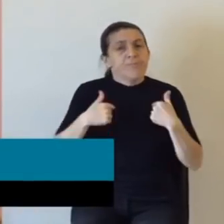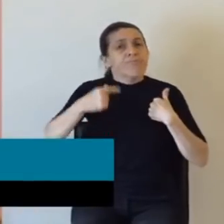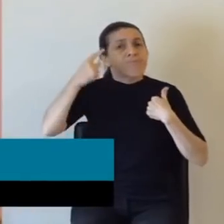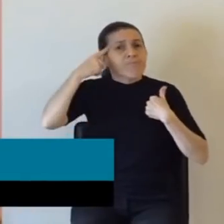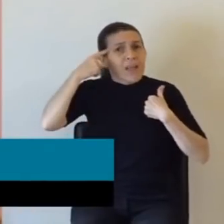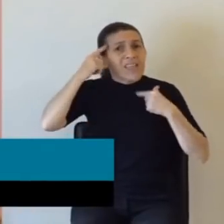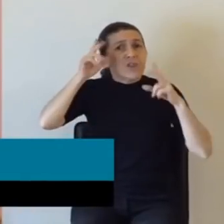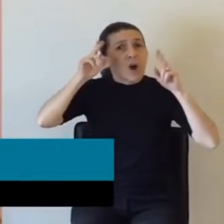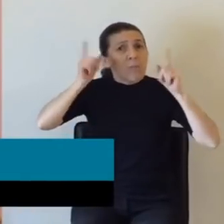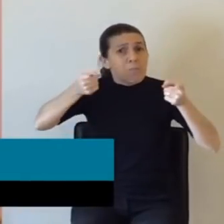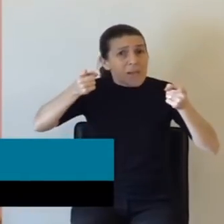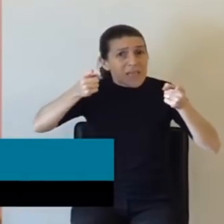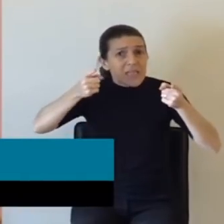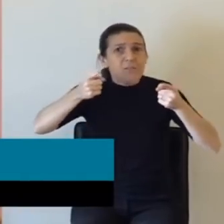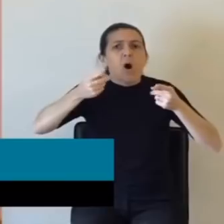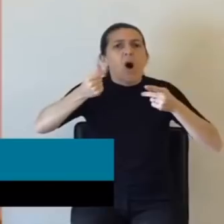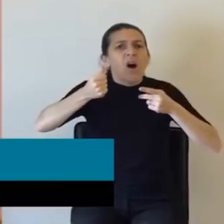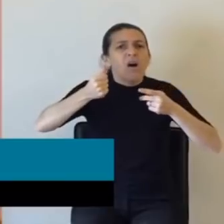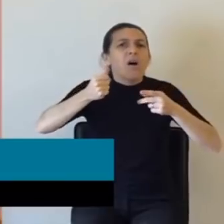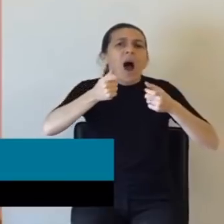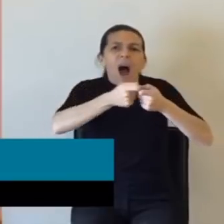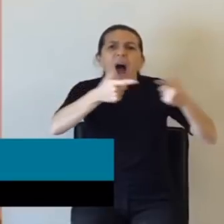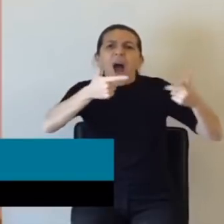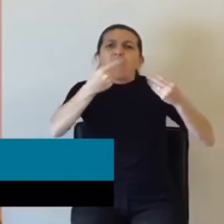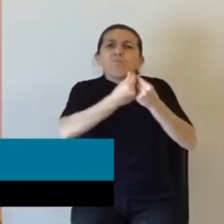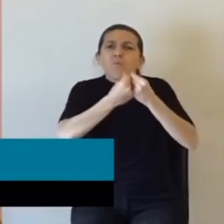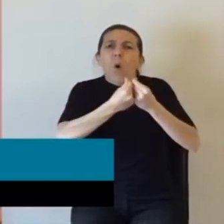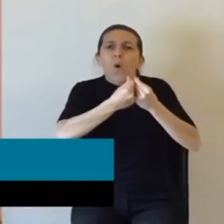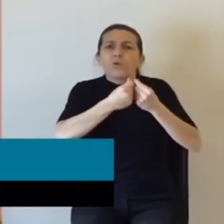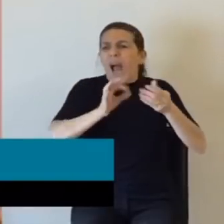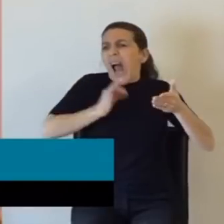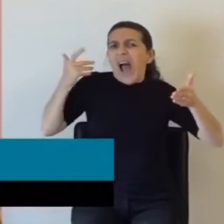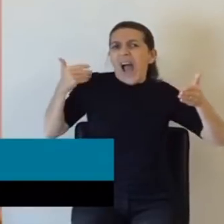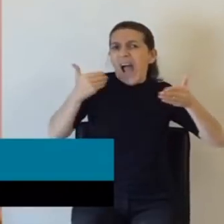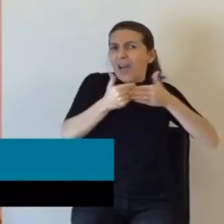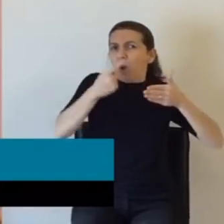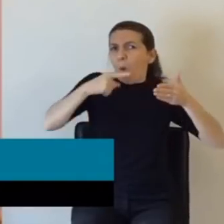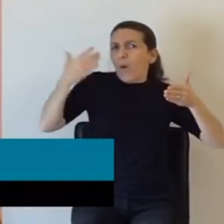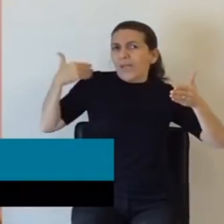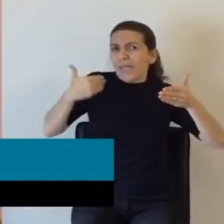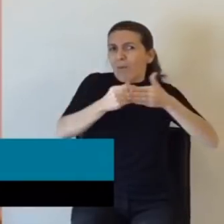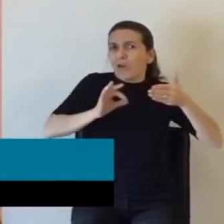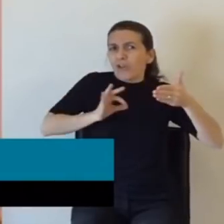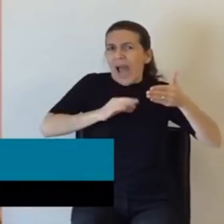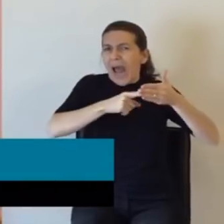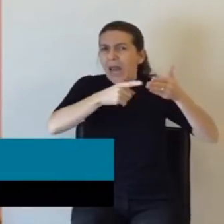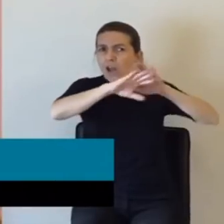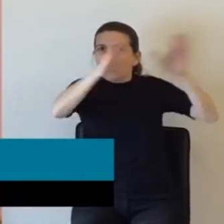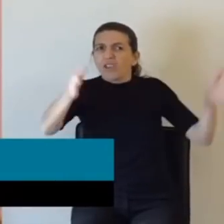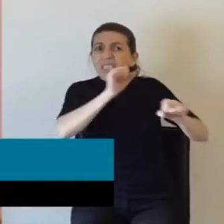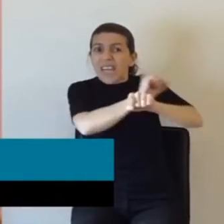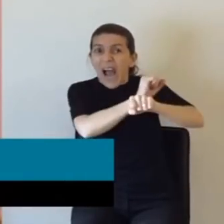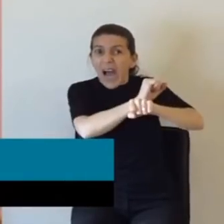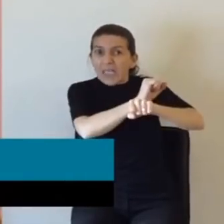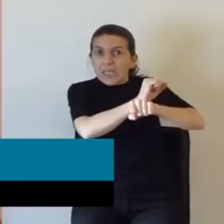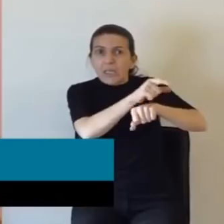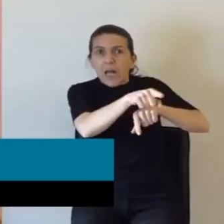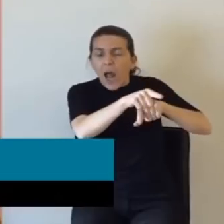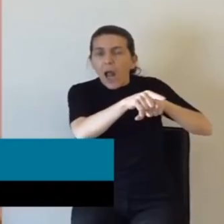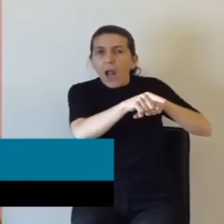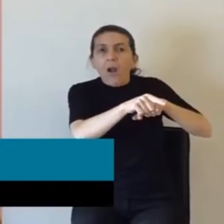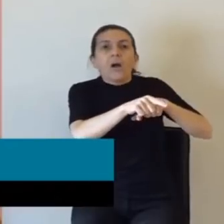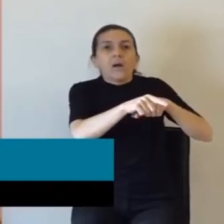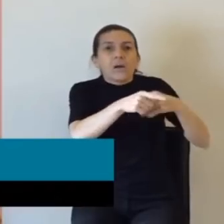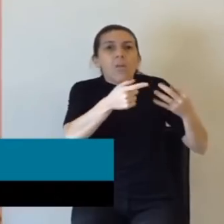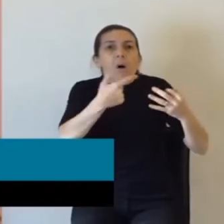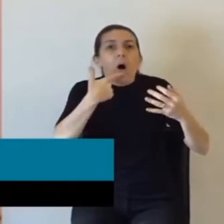esta inflación penal de los últimos años demostró que de ninguna manera permite combatir lo que llaman la